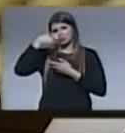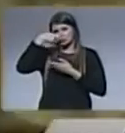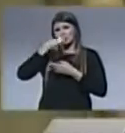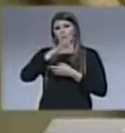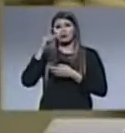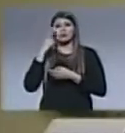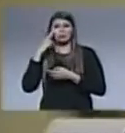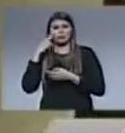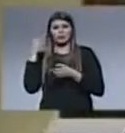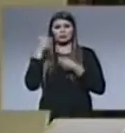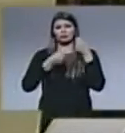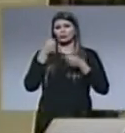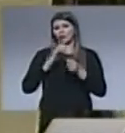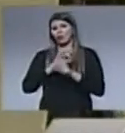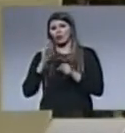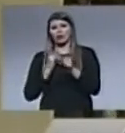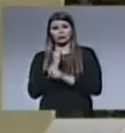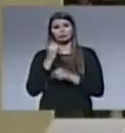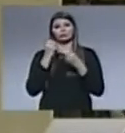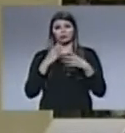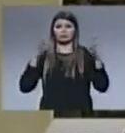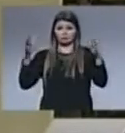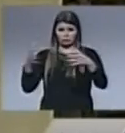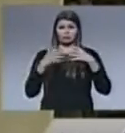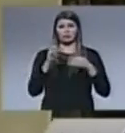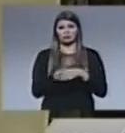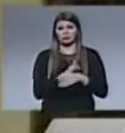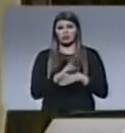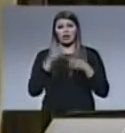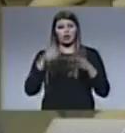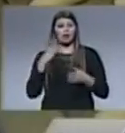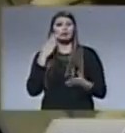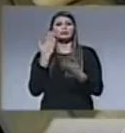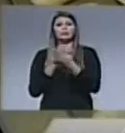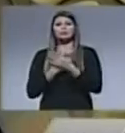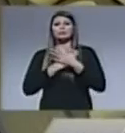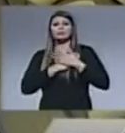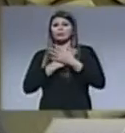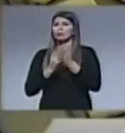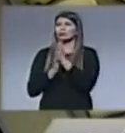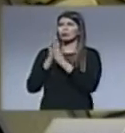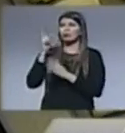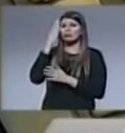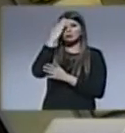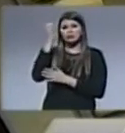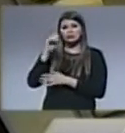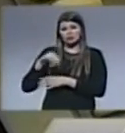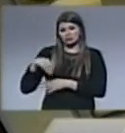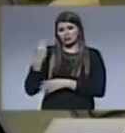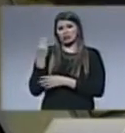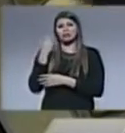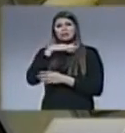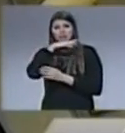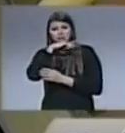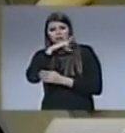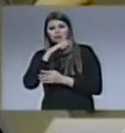algún problema de maltratos o abusos. Hoy en día estas personas demuestran su amor y agradecimiento a Dios por haber sido librados del maligno